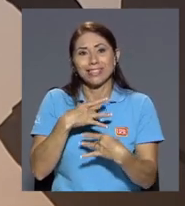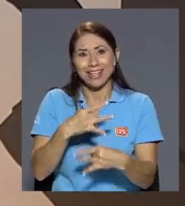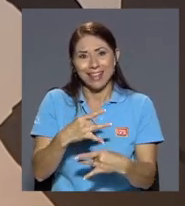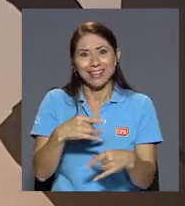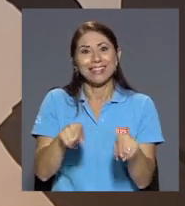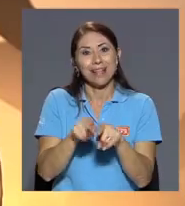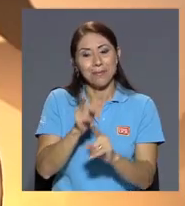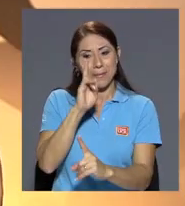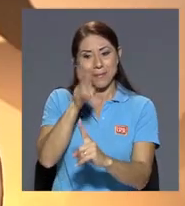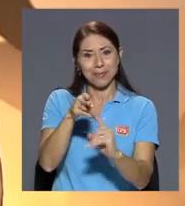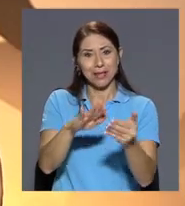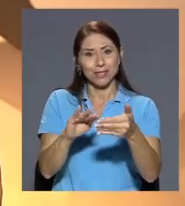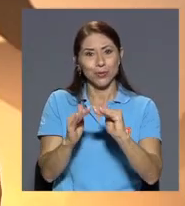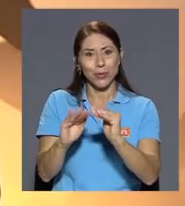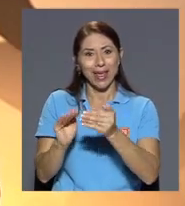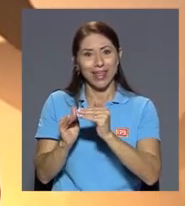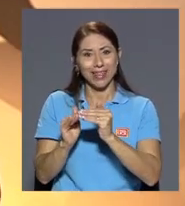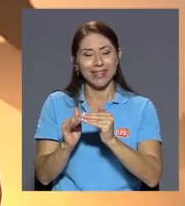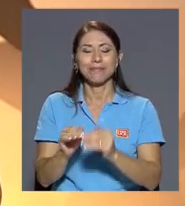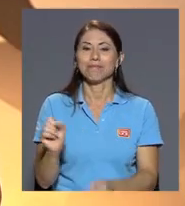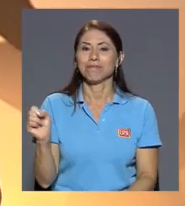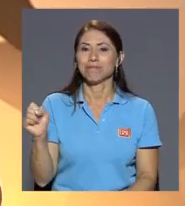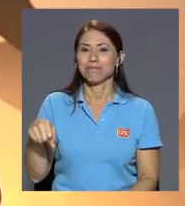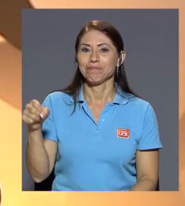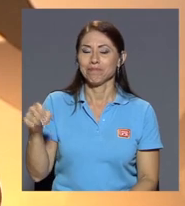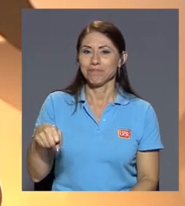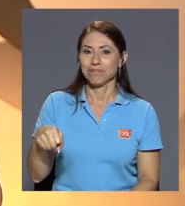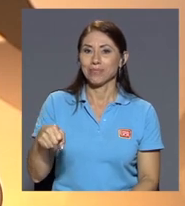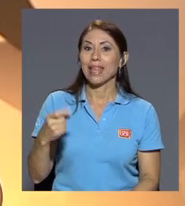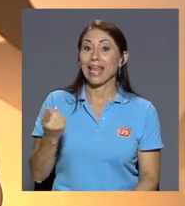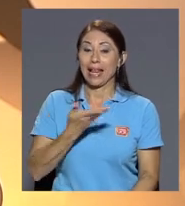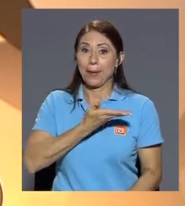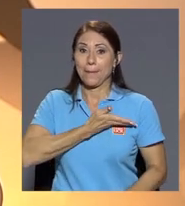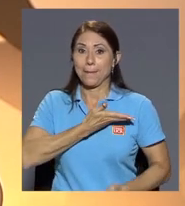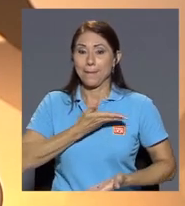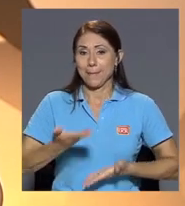esa misma ciudad Sí digamos que el mercado